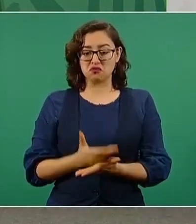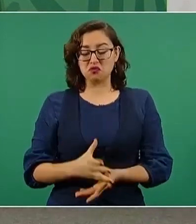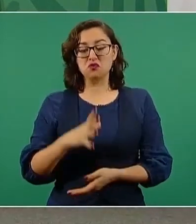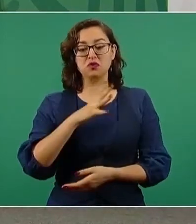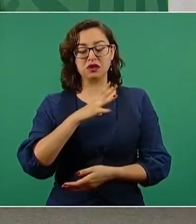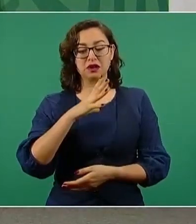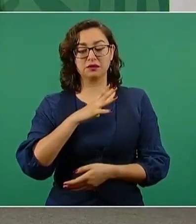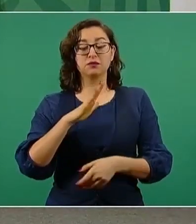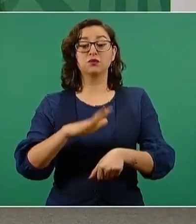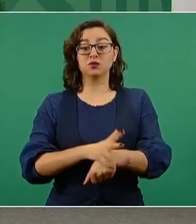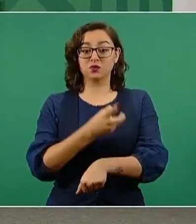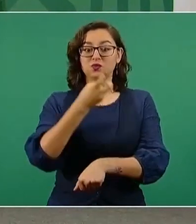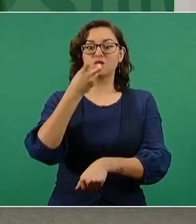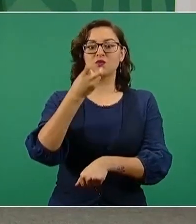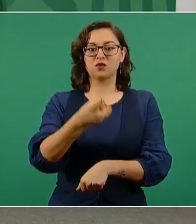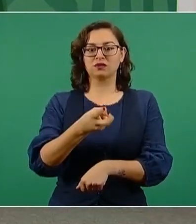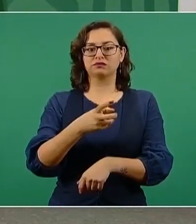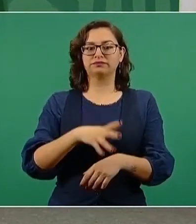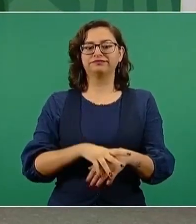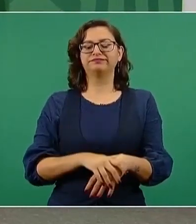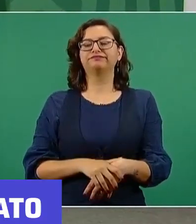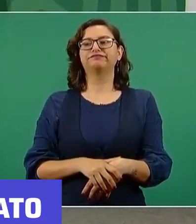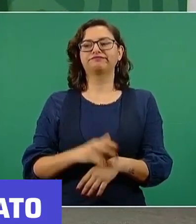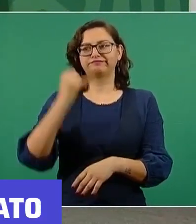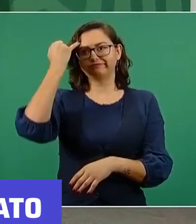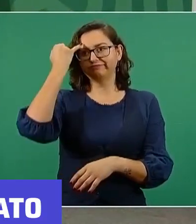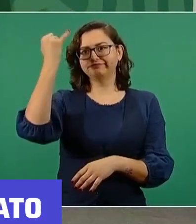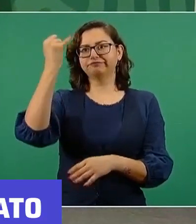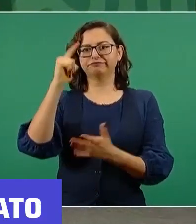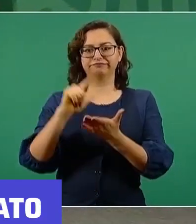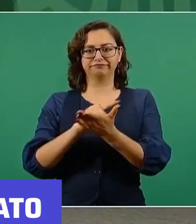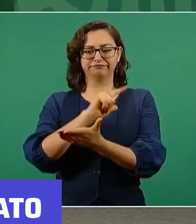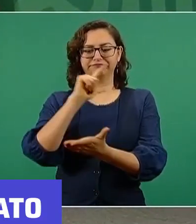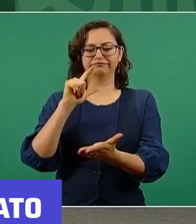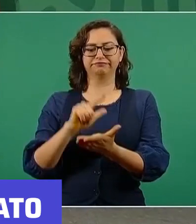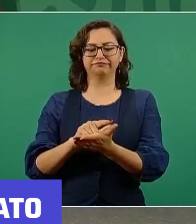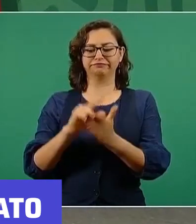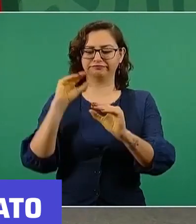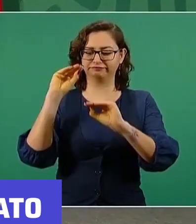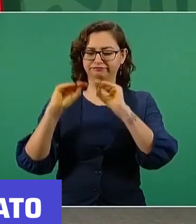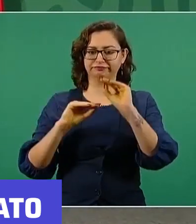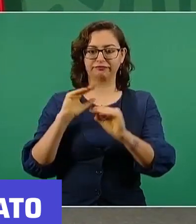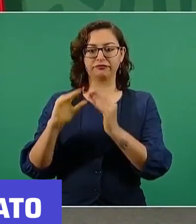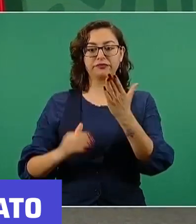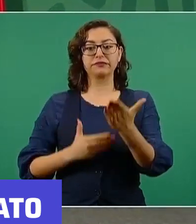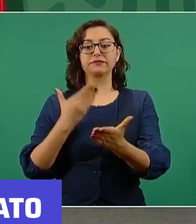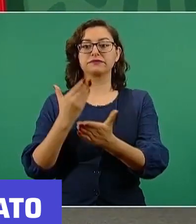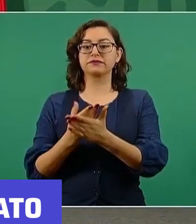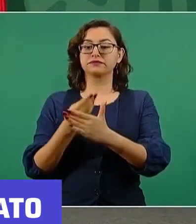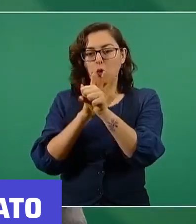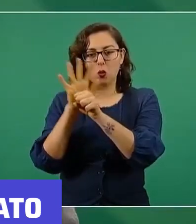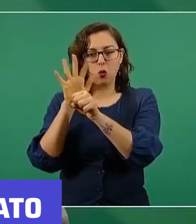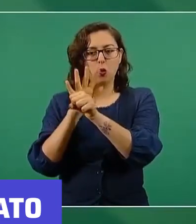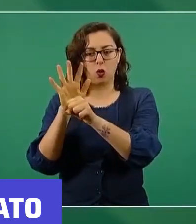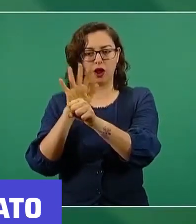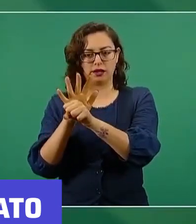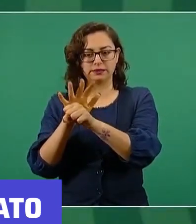iniciativa para controlar su importación.